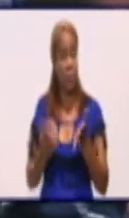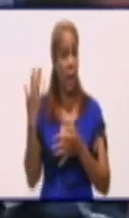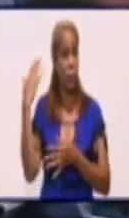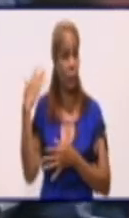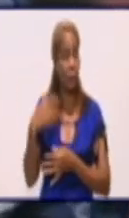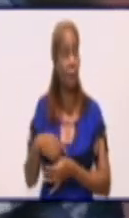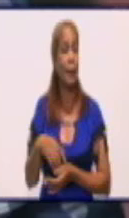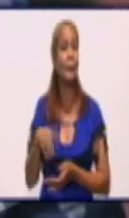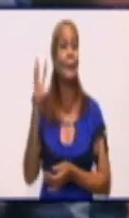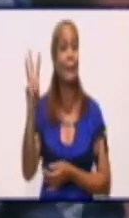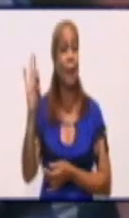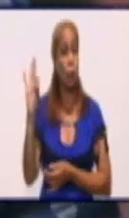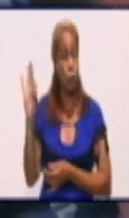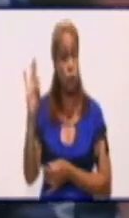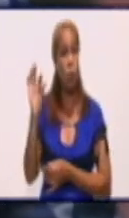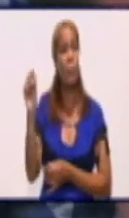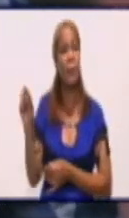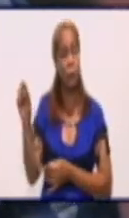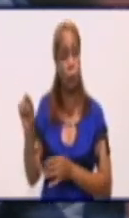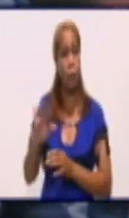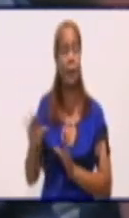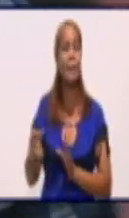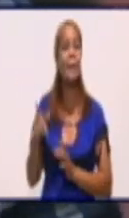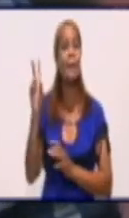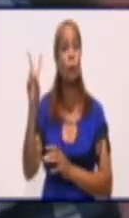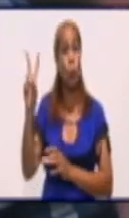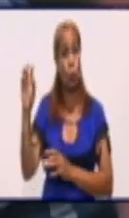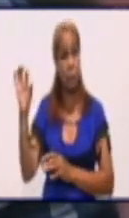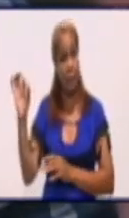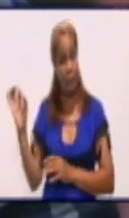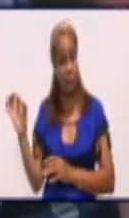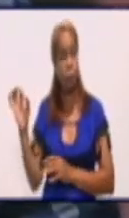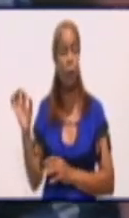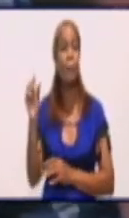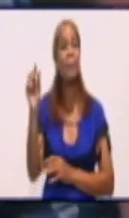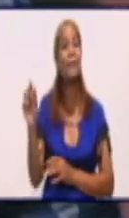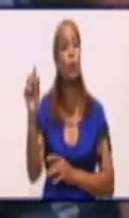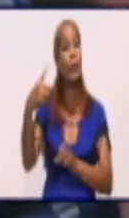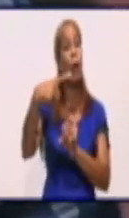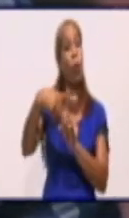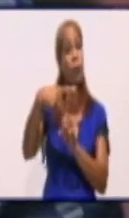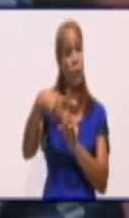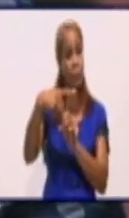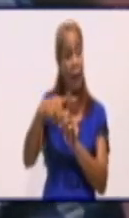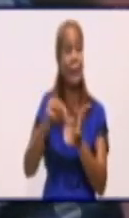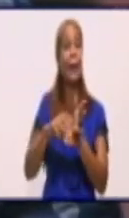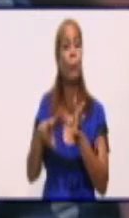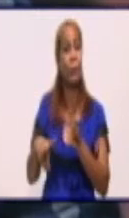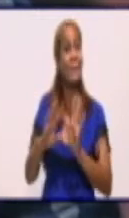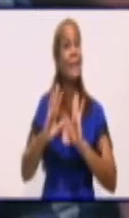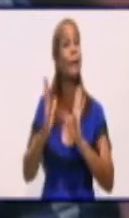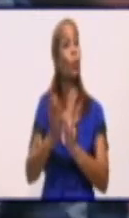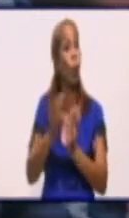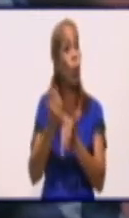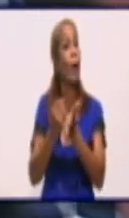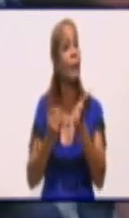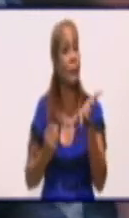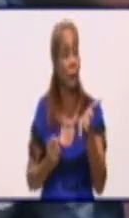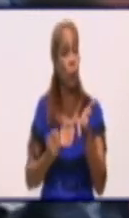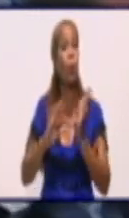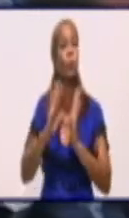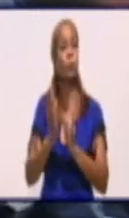y en estos momentos tenemos 200 casos confirmados en la provincia, activos, todos en la provincia de Granma